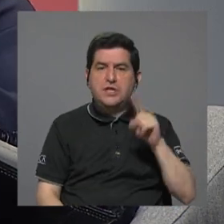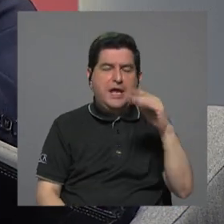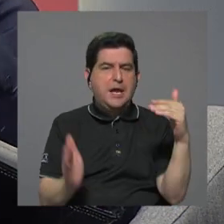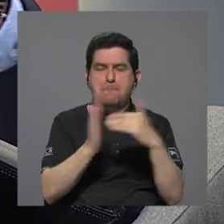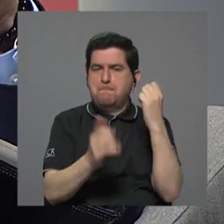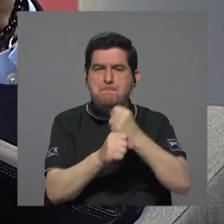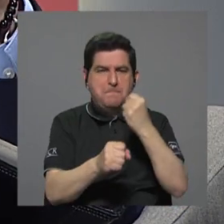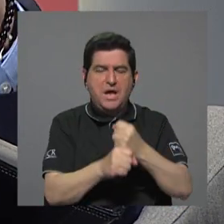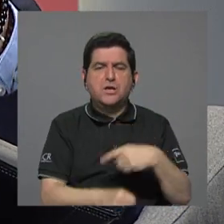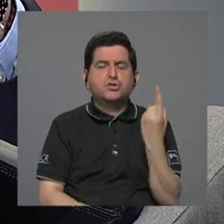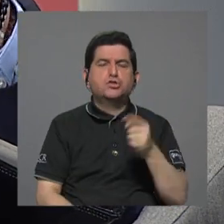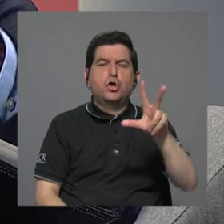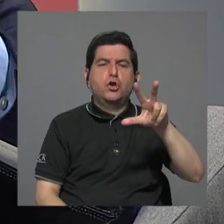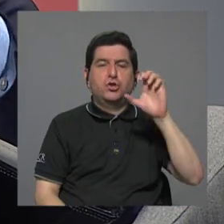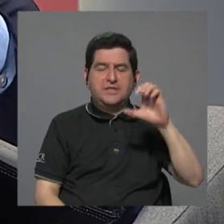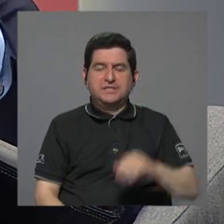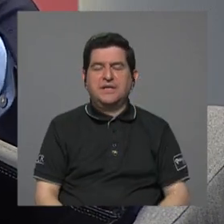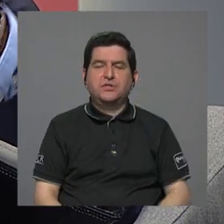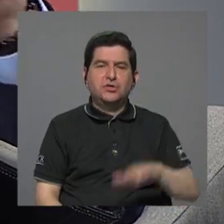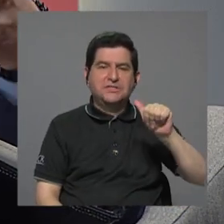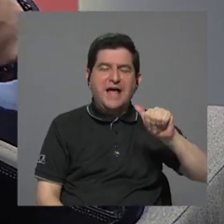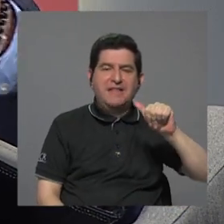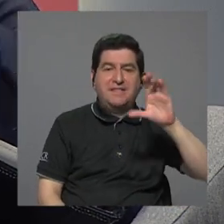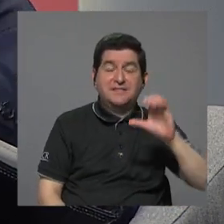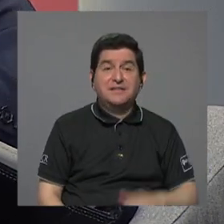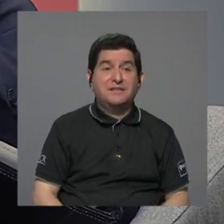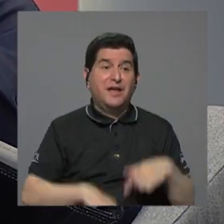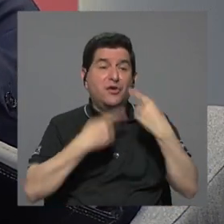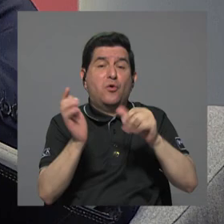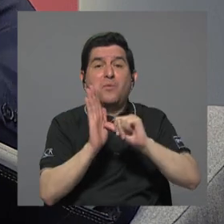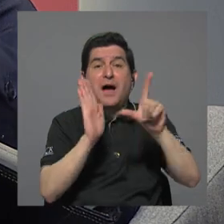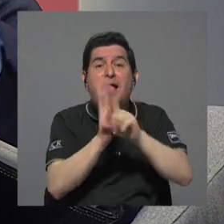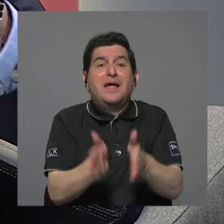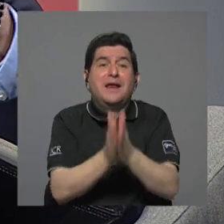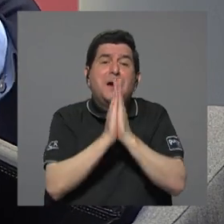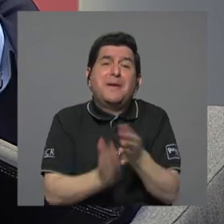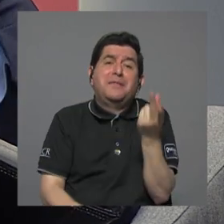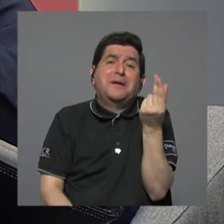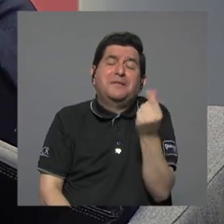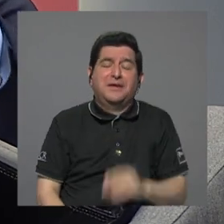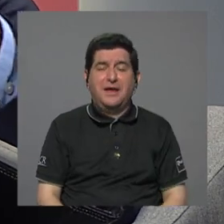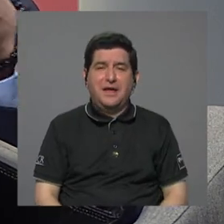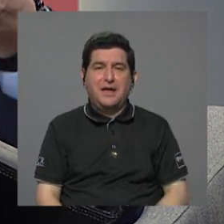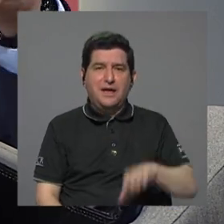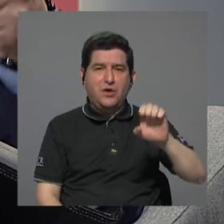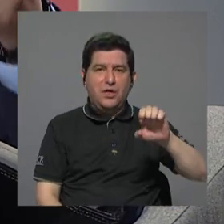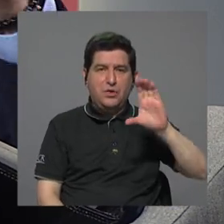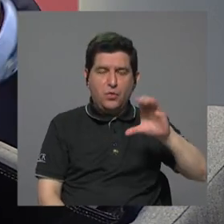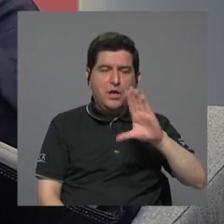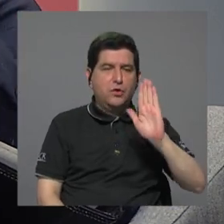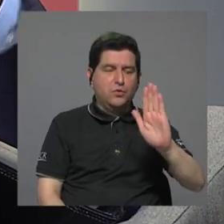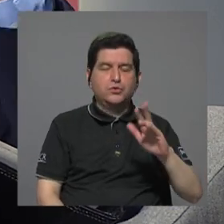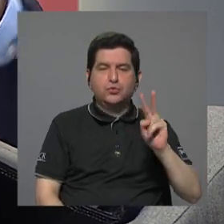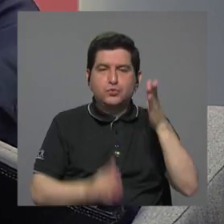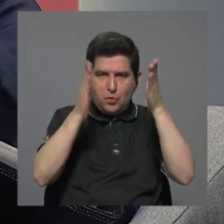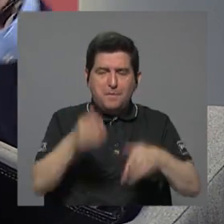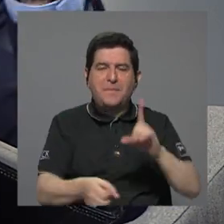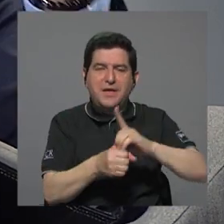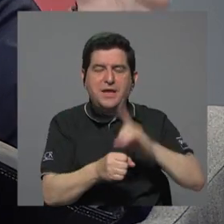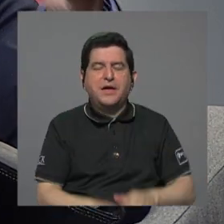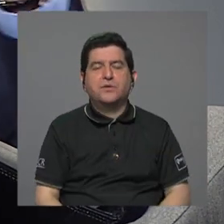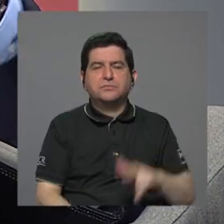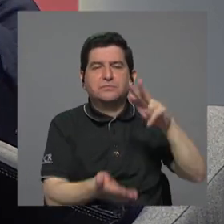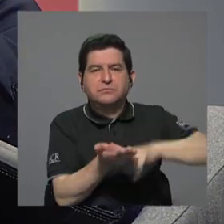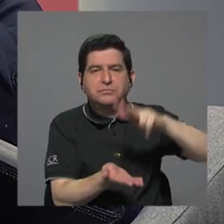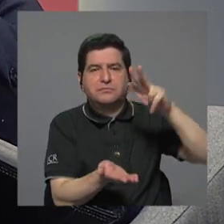trescientos cuando ya Andrea Centeno lo que hace es cada vez que puede ir a la asamblea pedir más plata y don Eduardo y sus compañeros diputados aprueban presupuesto tras